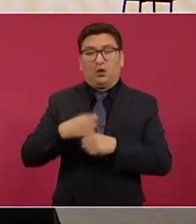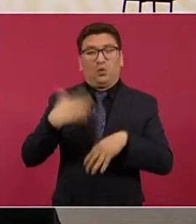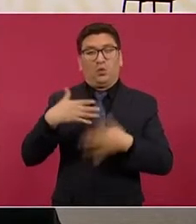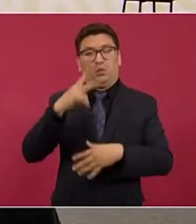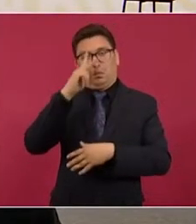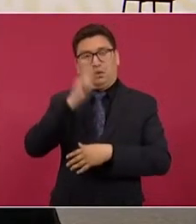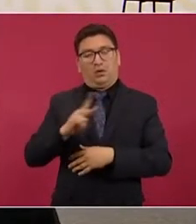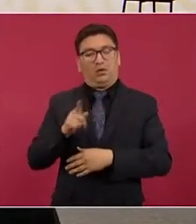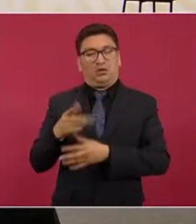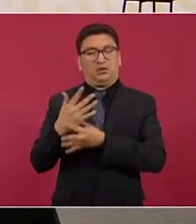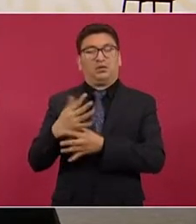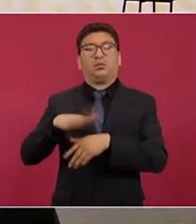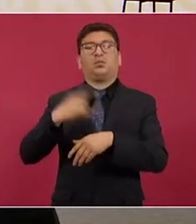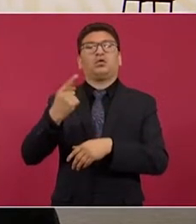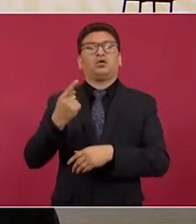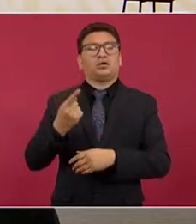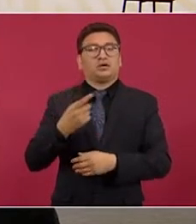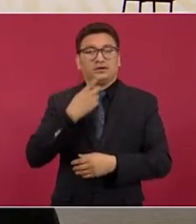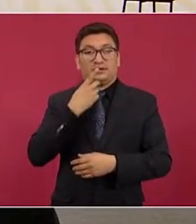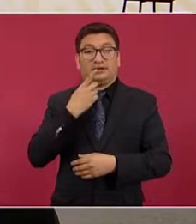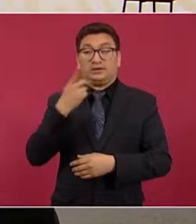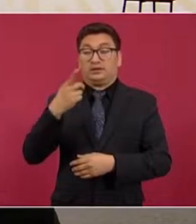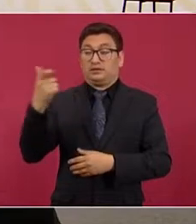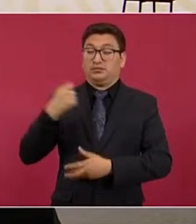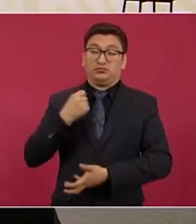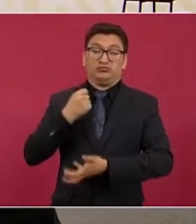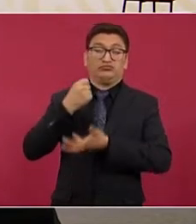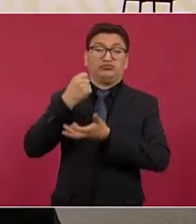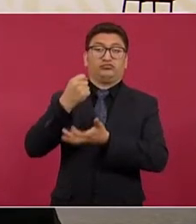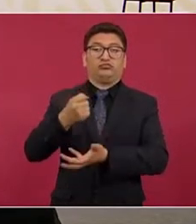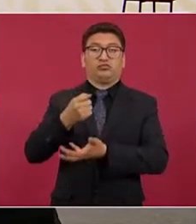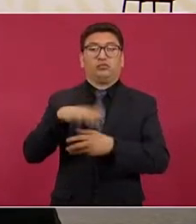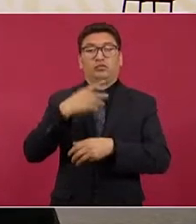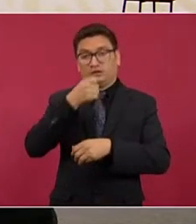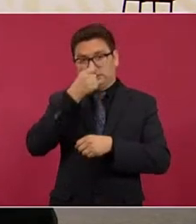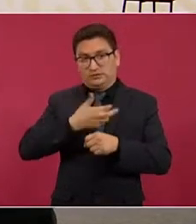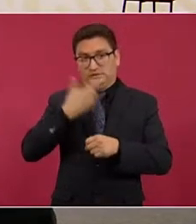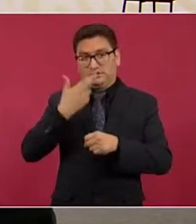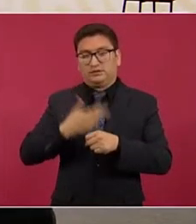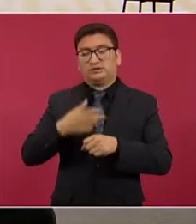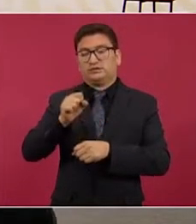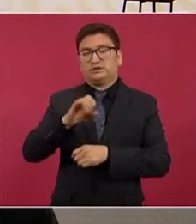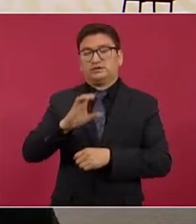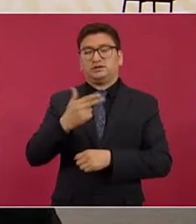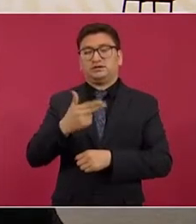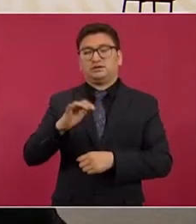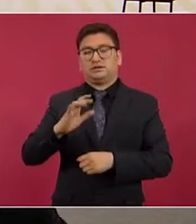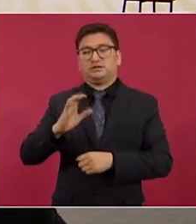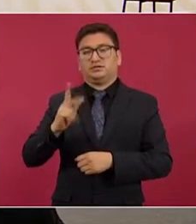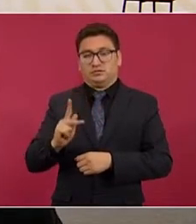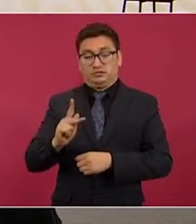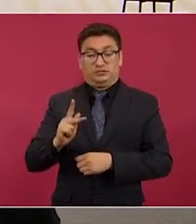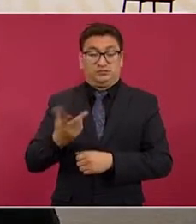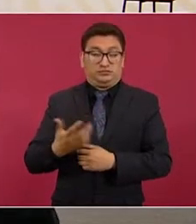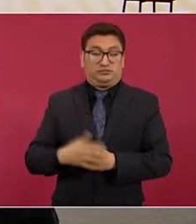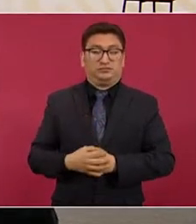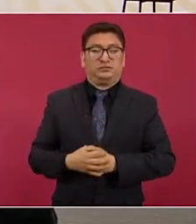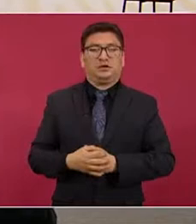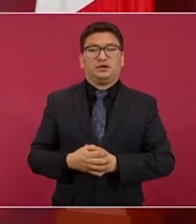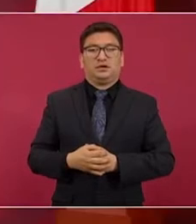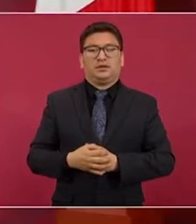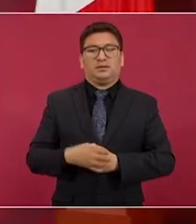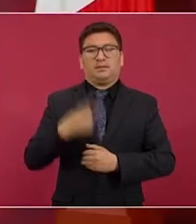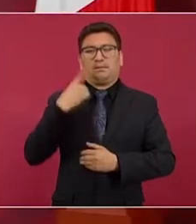a que recibió menos recursos por parte de la Secretaría de Hacienda y Crédito Público para